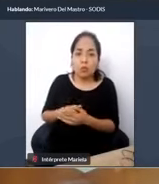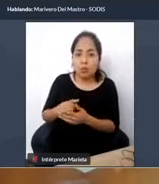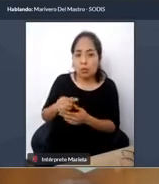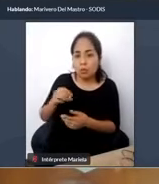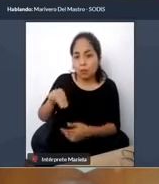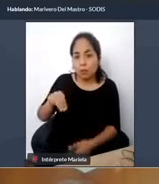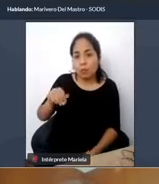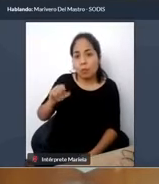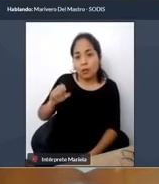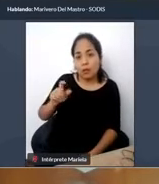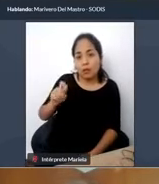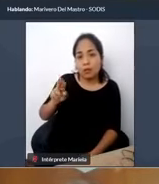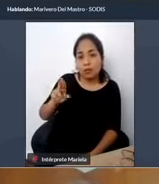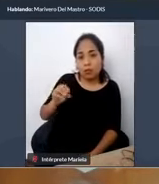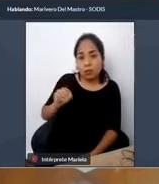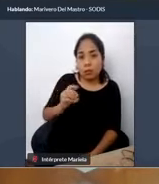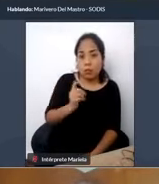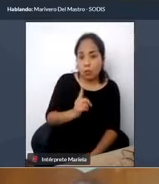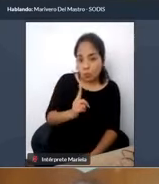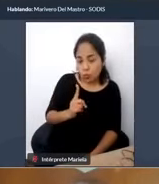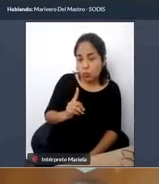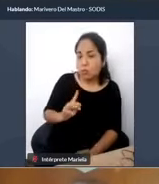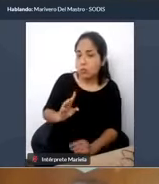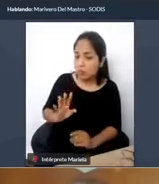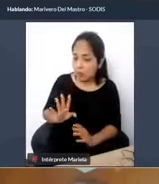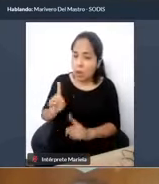algunas estaciones no lo son